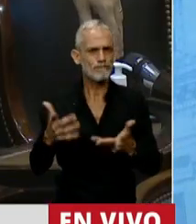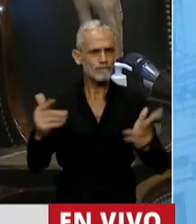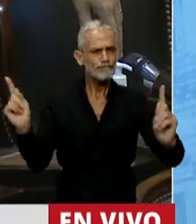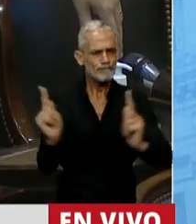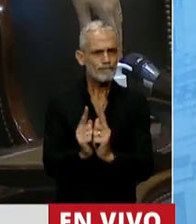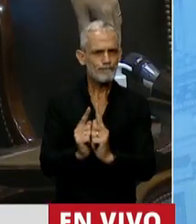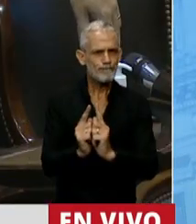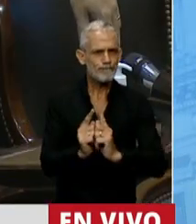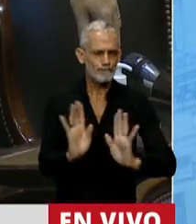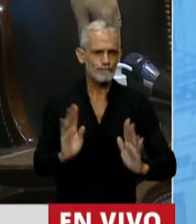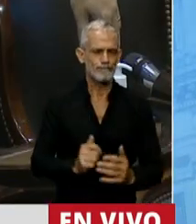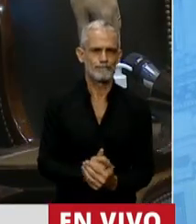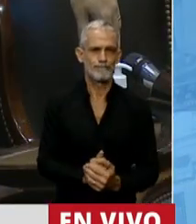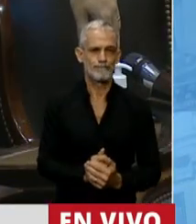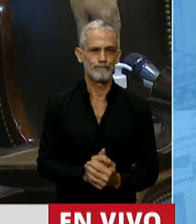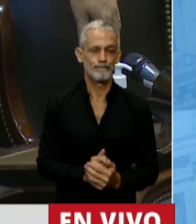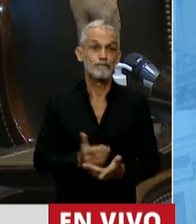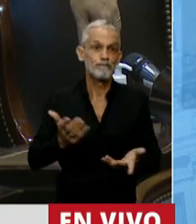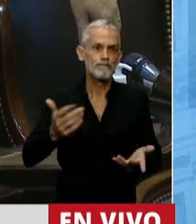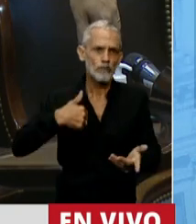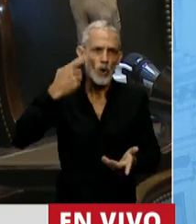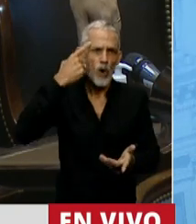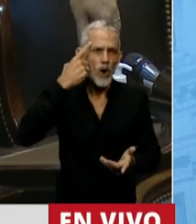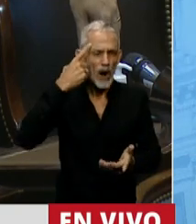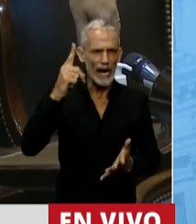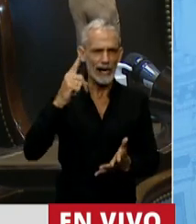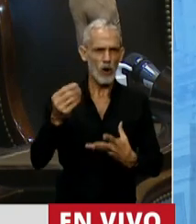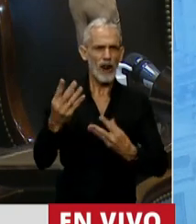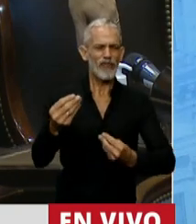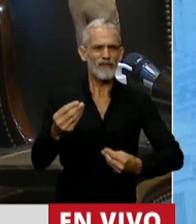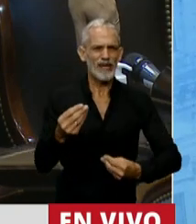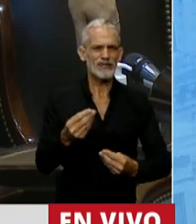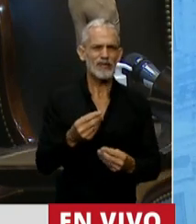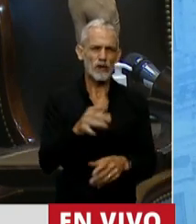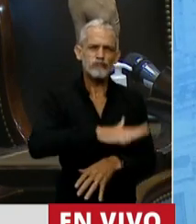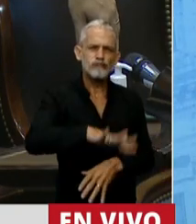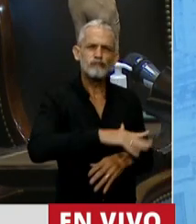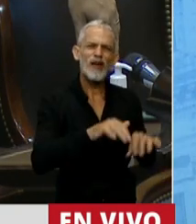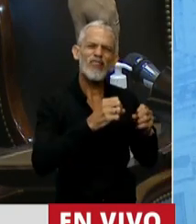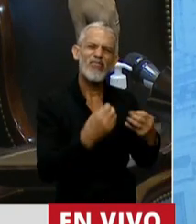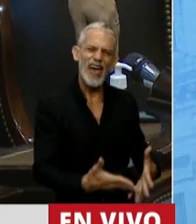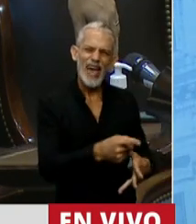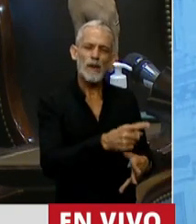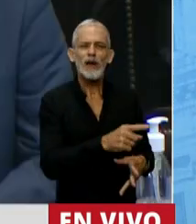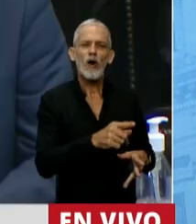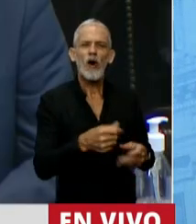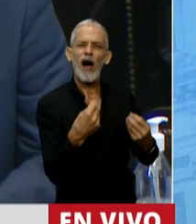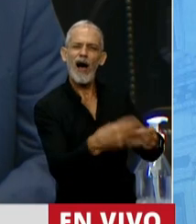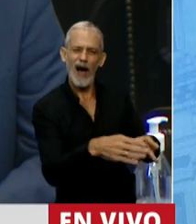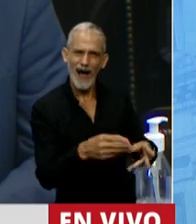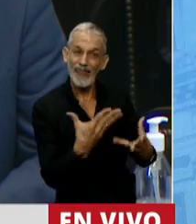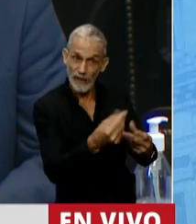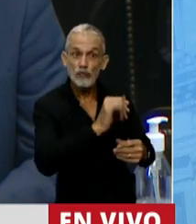Resumiendo, señor presidente, porque creo en la defensa de los más vulnerables, de los más desprotegidos,